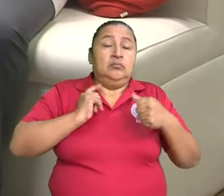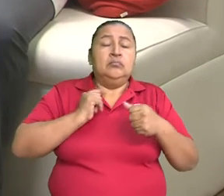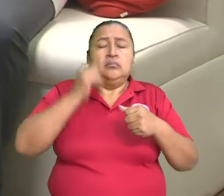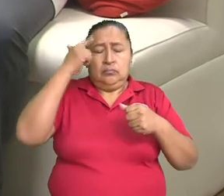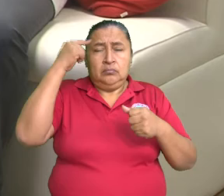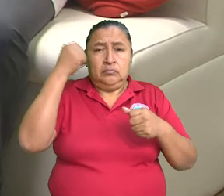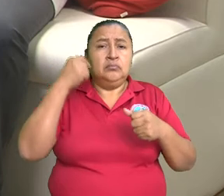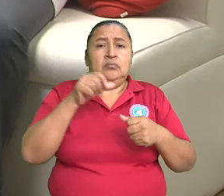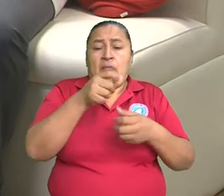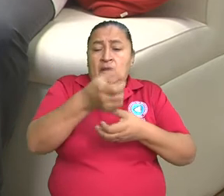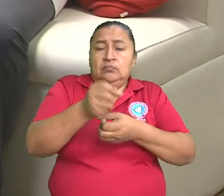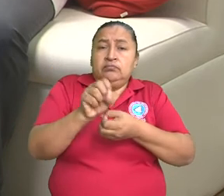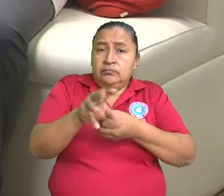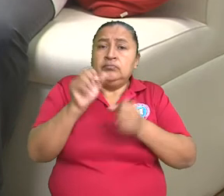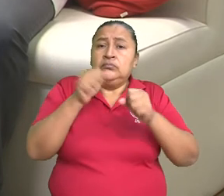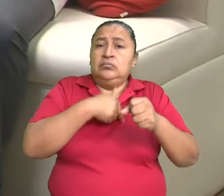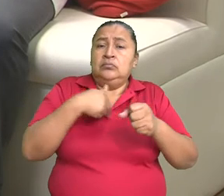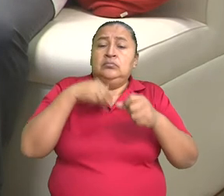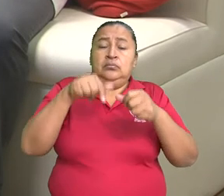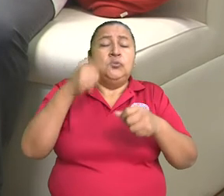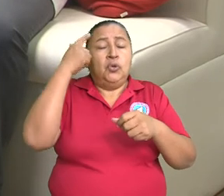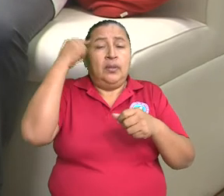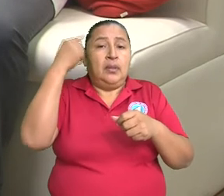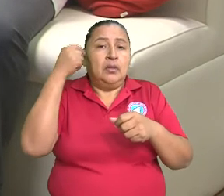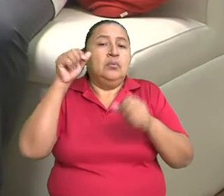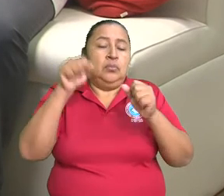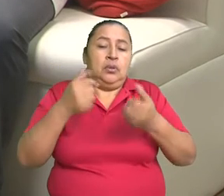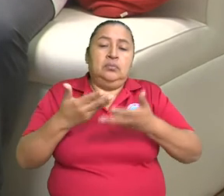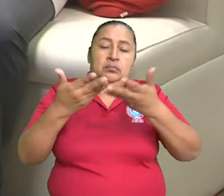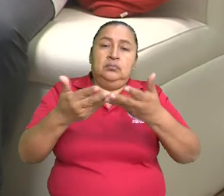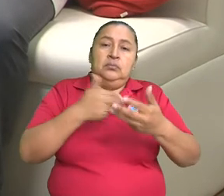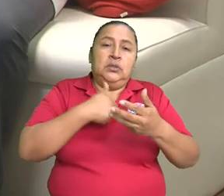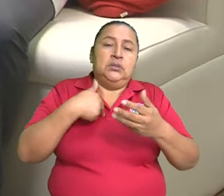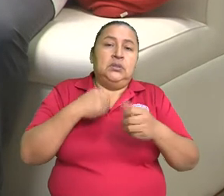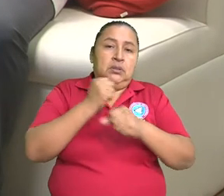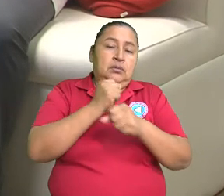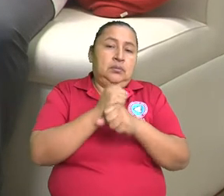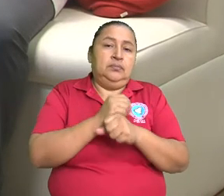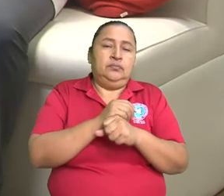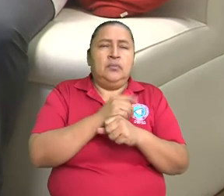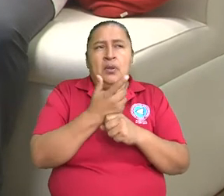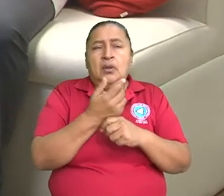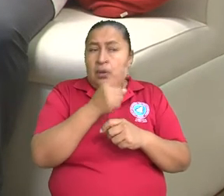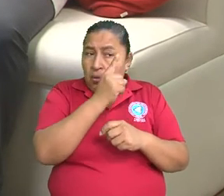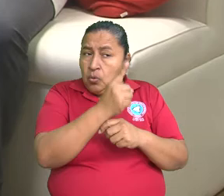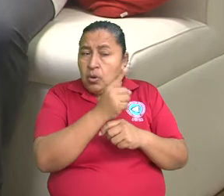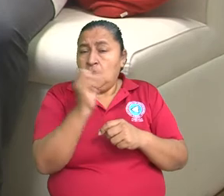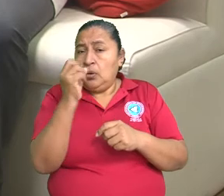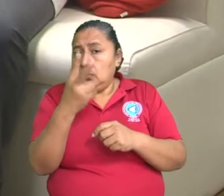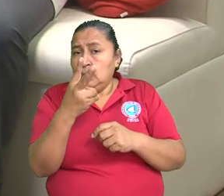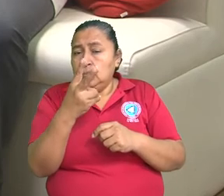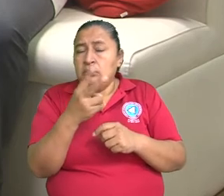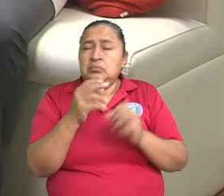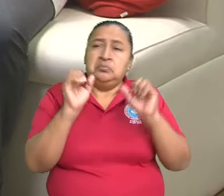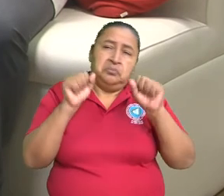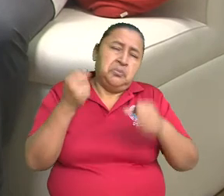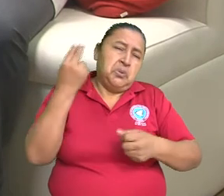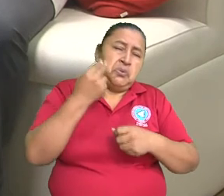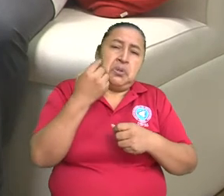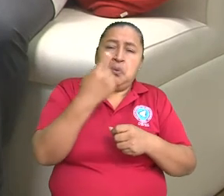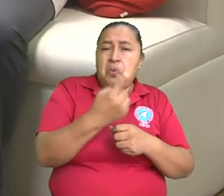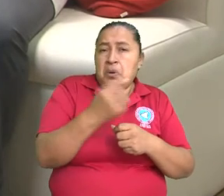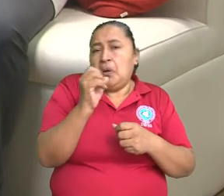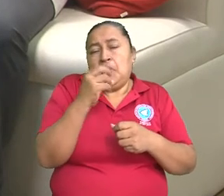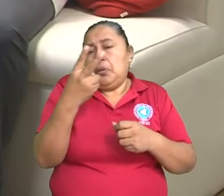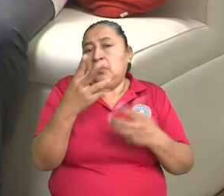fisioterapia, tengo entendido, pues, que sí tienen disponibles, pues, estos equipos. ¿Se usan las dos o se usan una? Se pueden utilizar una, se pueden utilizar las dos.